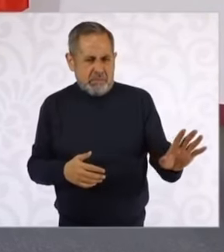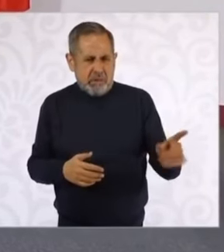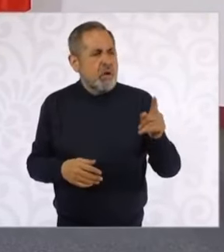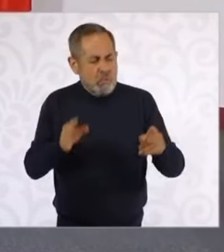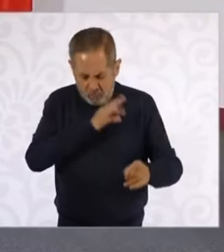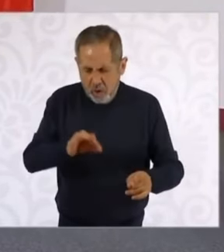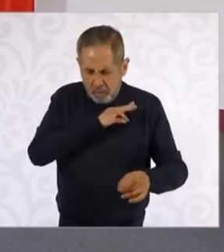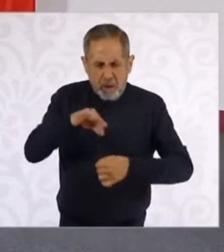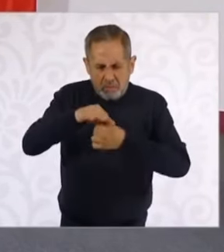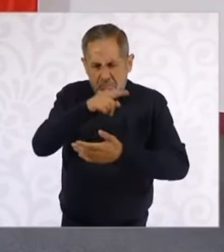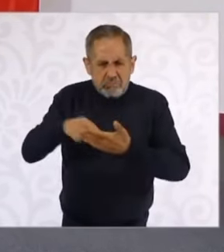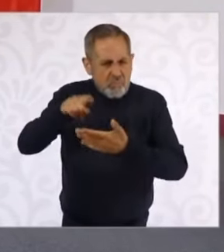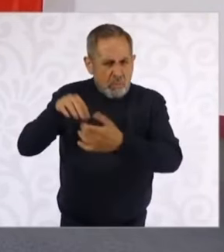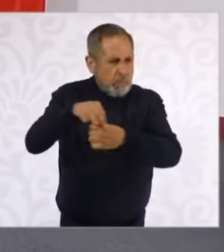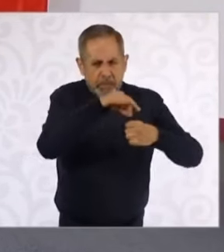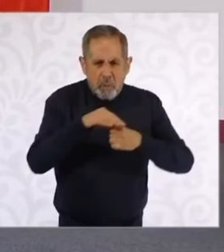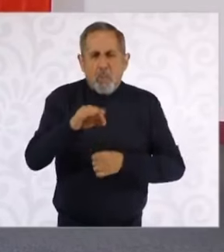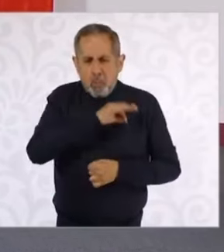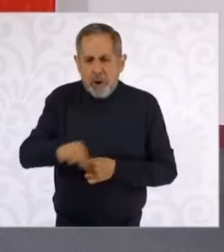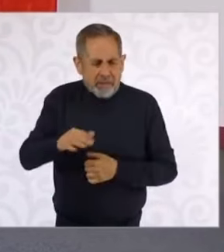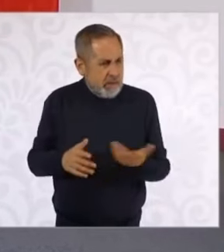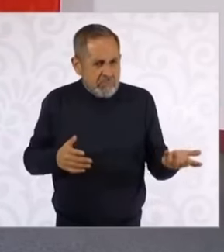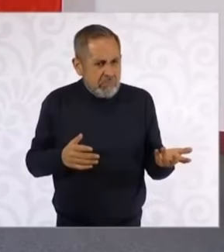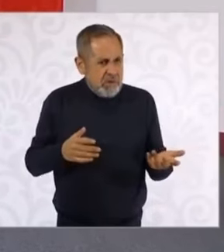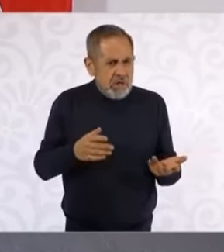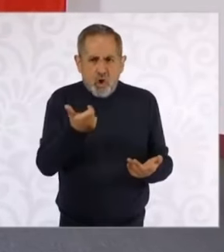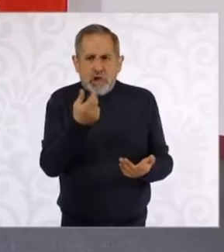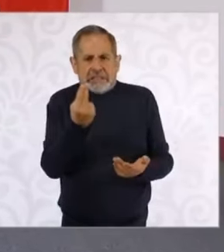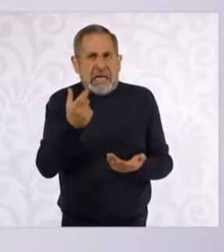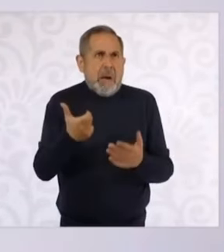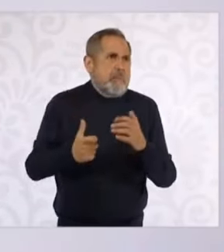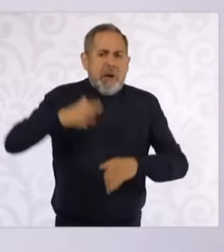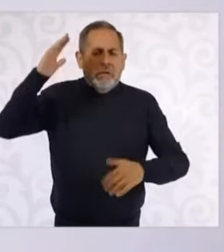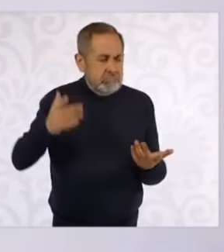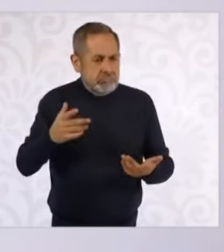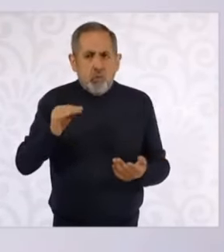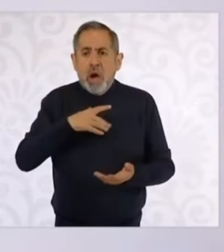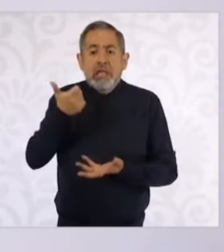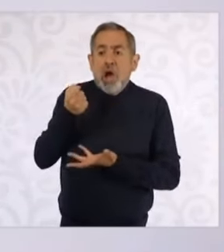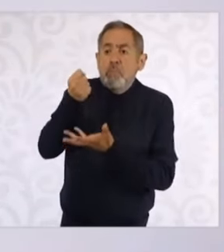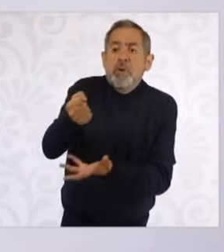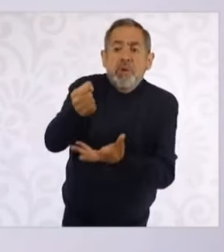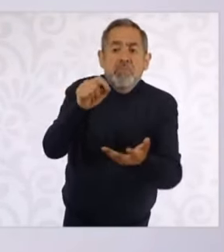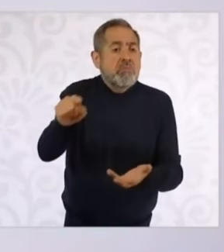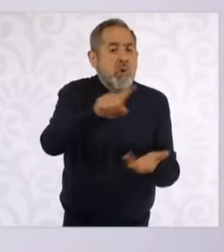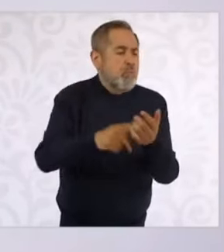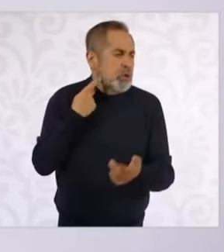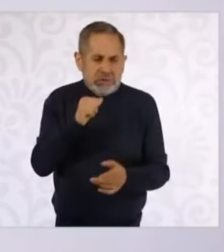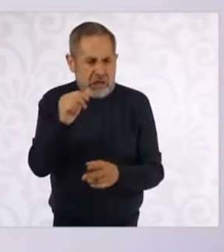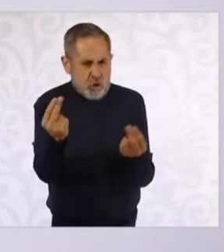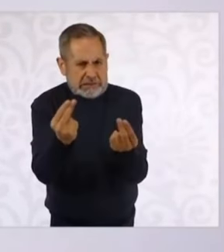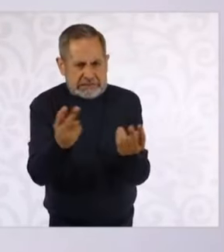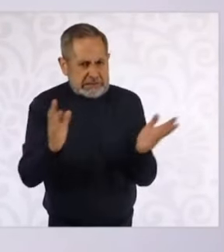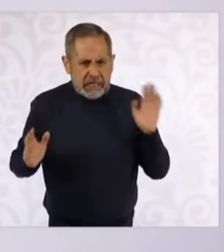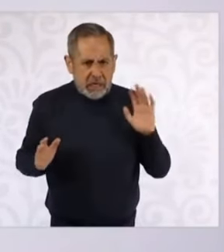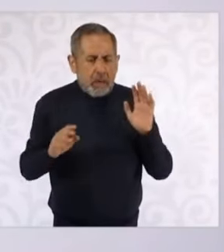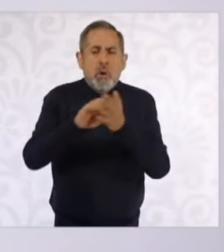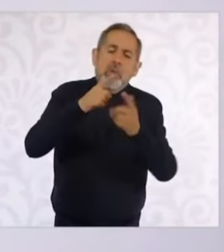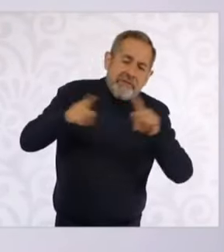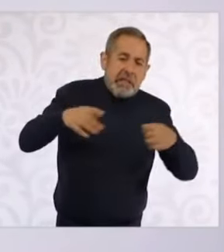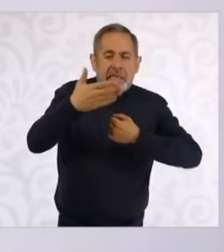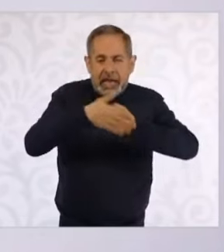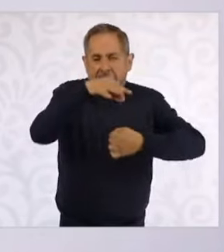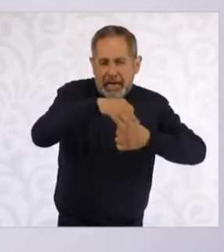sin un monto tan importante. No hay financiamiento a partidos políticos, como en el caso de las elecciones que tienen